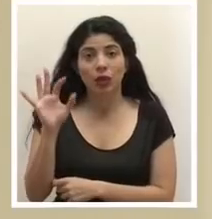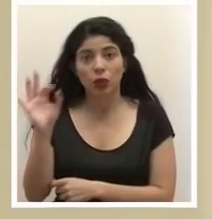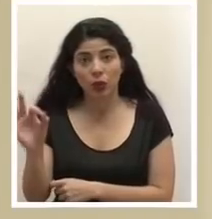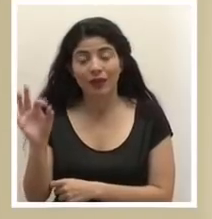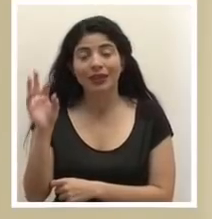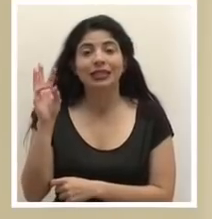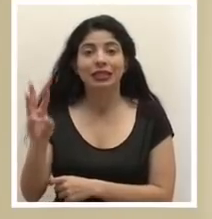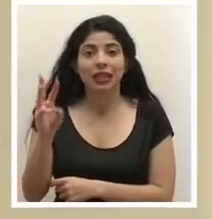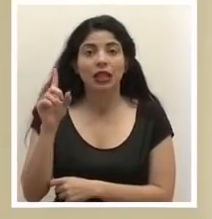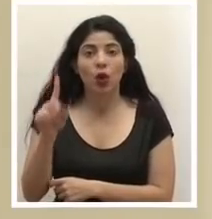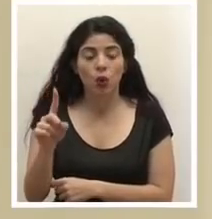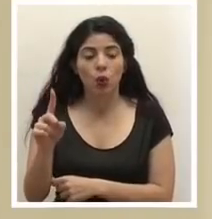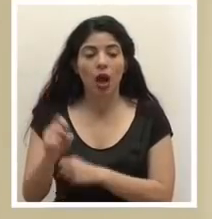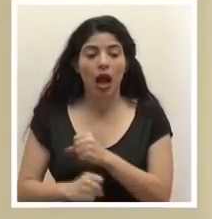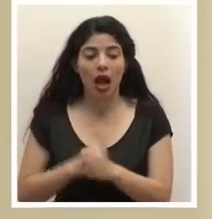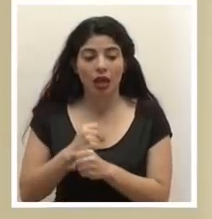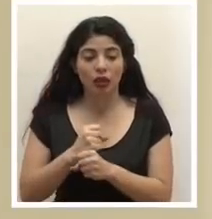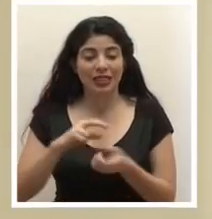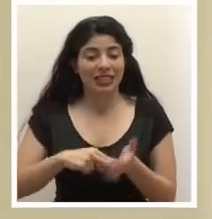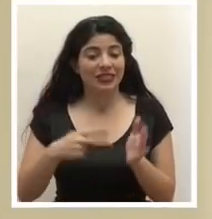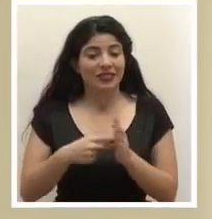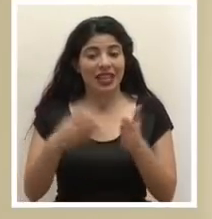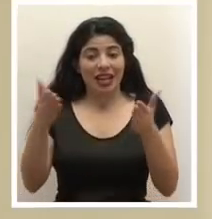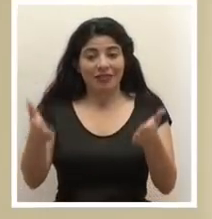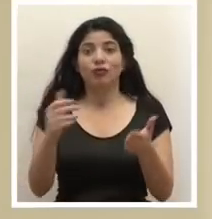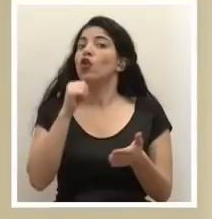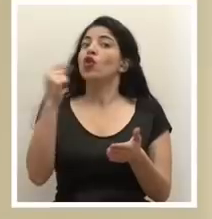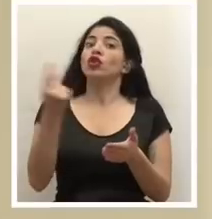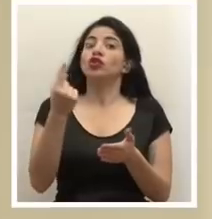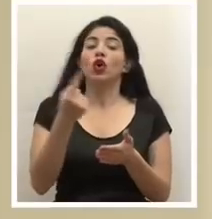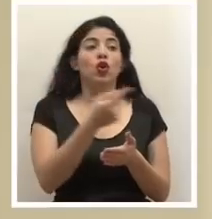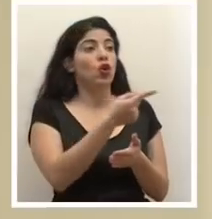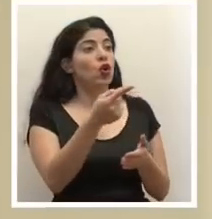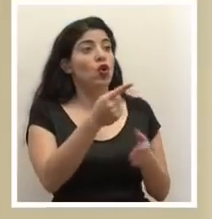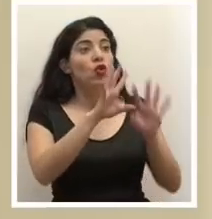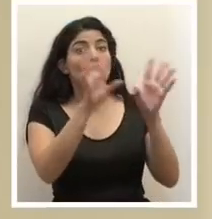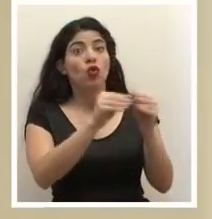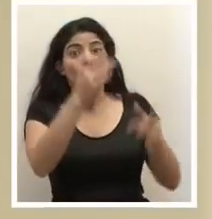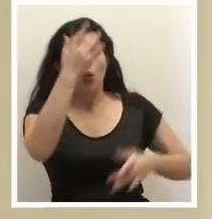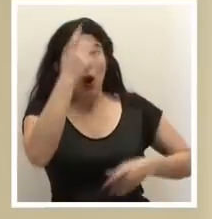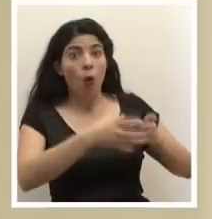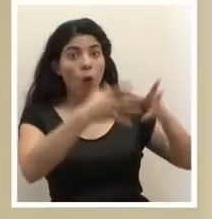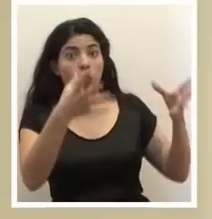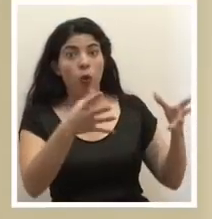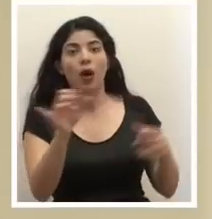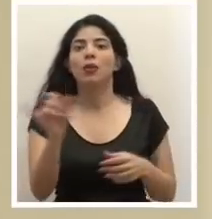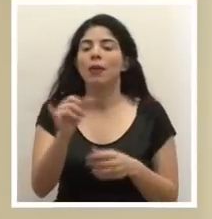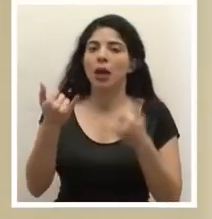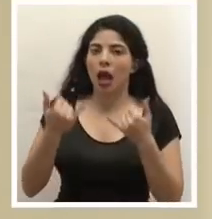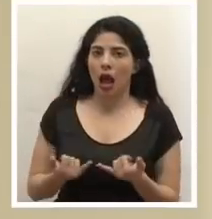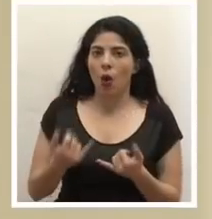61 años. O sea, no solamente tuvimos un aumento en el número total de casos, sino que también estamos